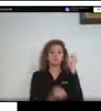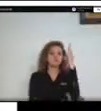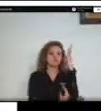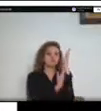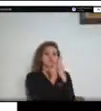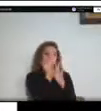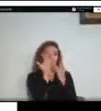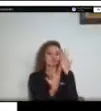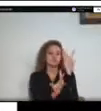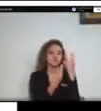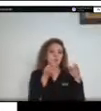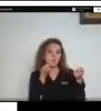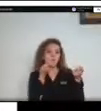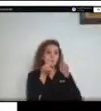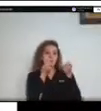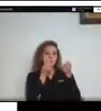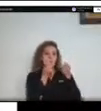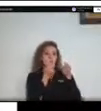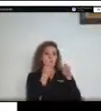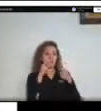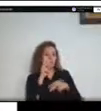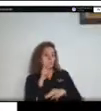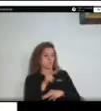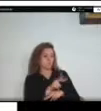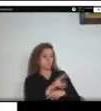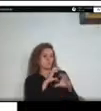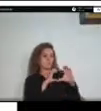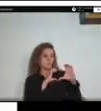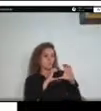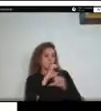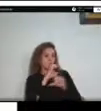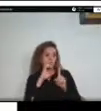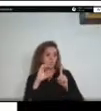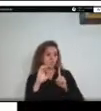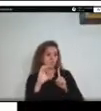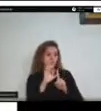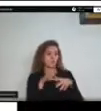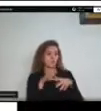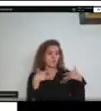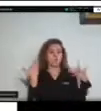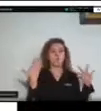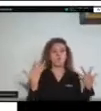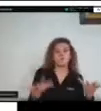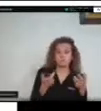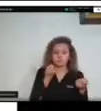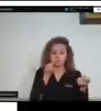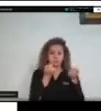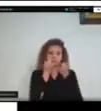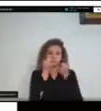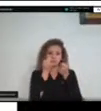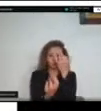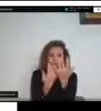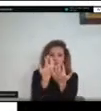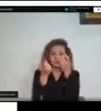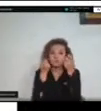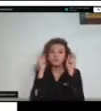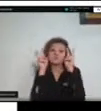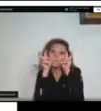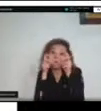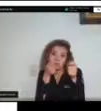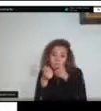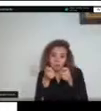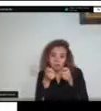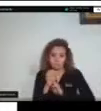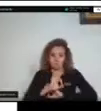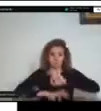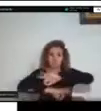arraigada en la cual se realizan esas quemas que son llamadas controladas, pero de controladas no tienen nada porque siempre salen